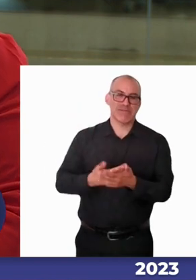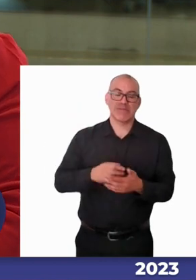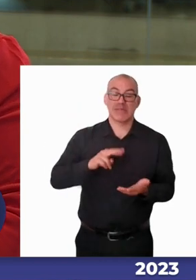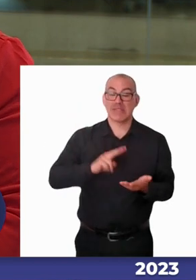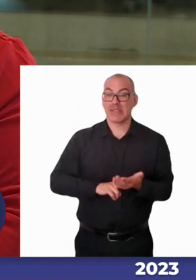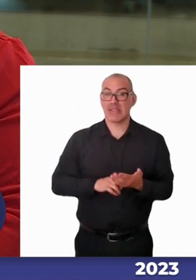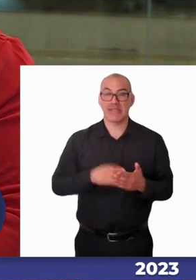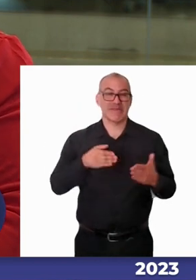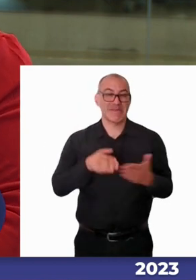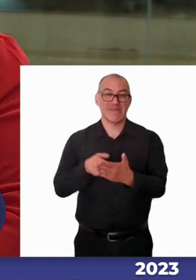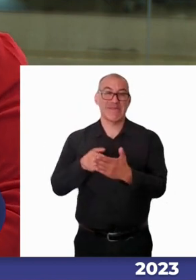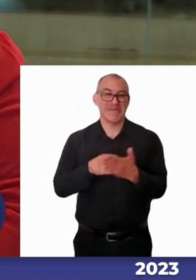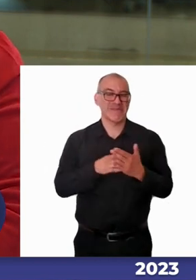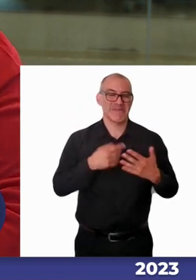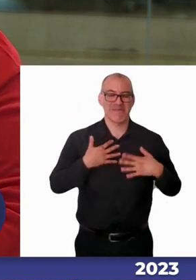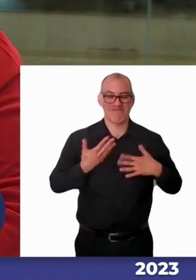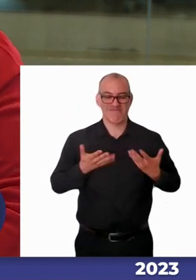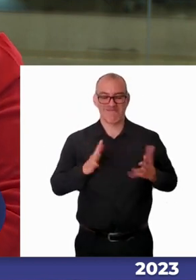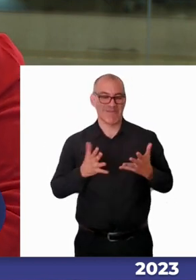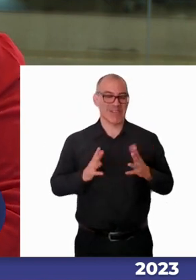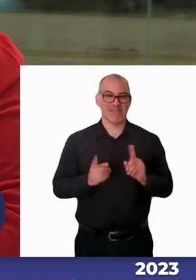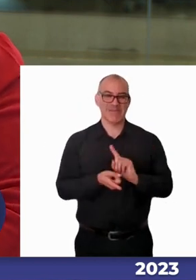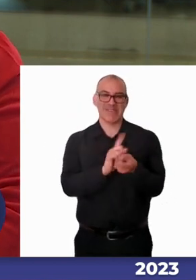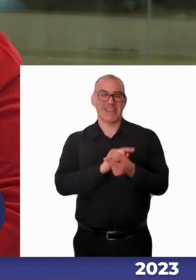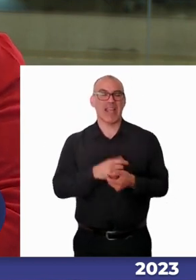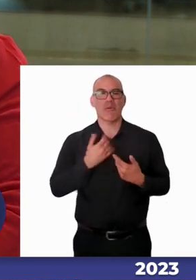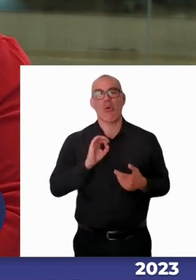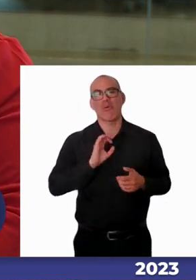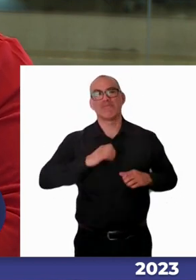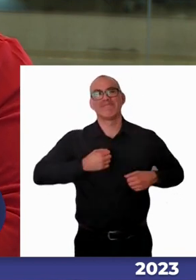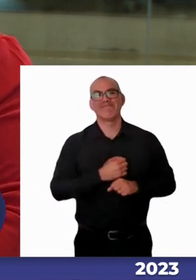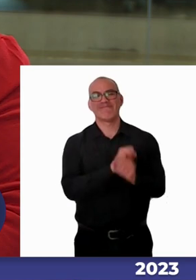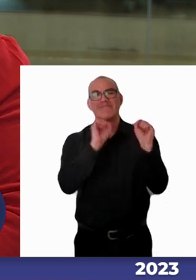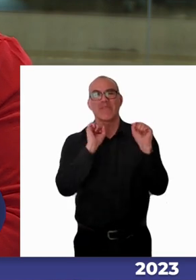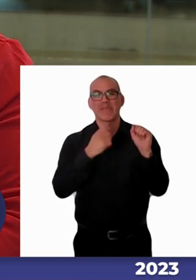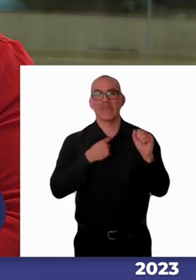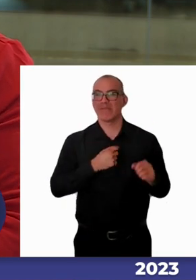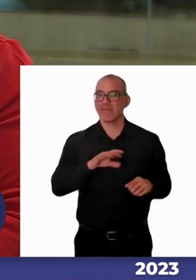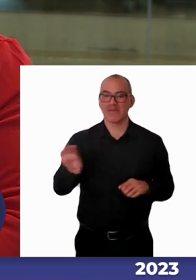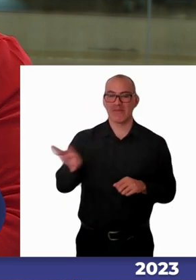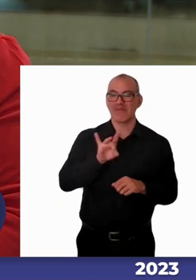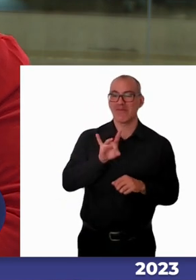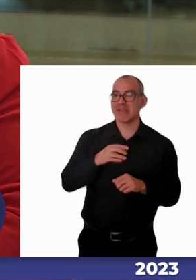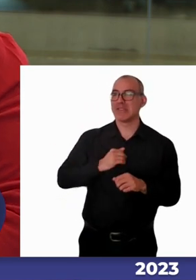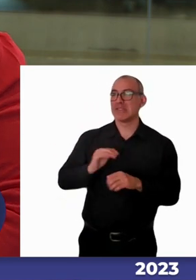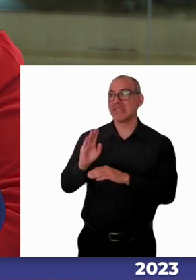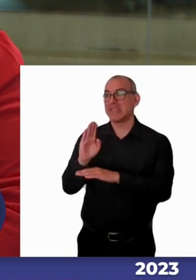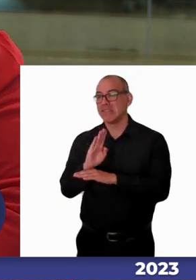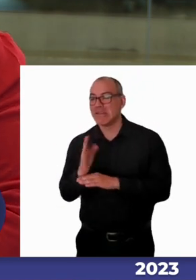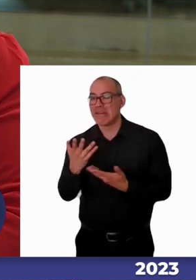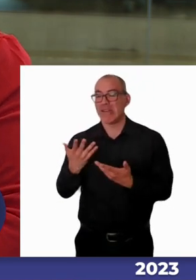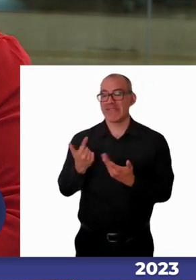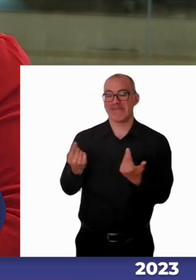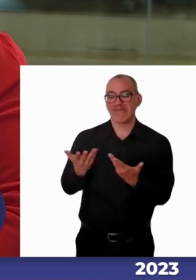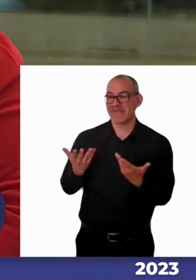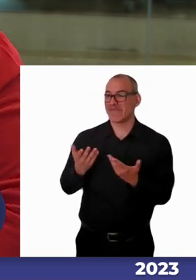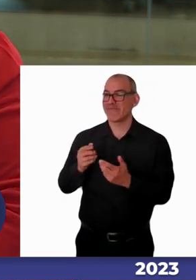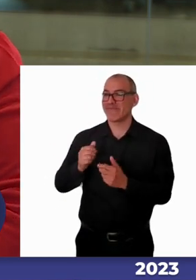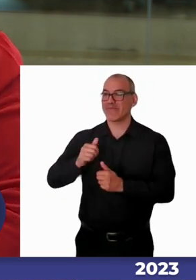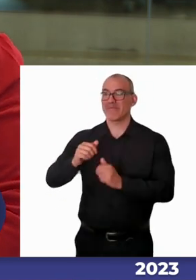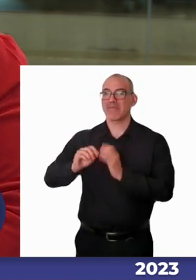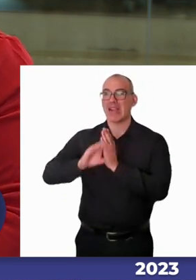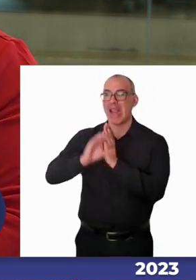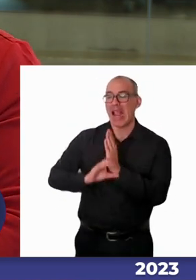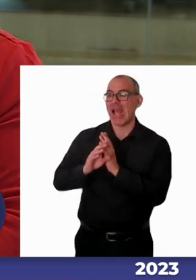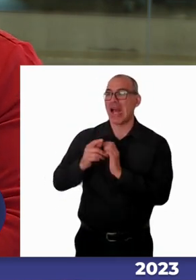¿será mejor cambiarme? ¿será mejor renunciar? ¿será mejor dedicarme a una carrera más fácil donde quizás pueda sacarlas